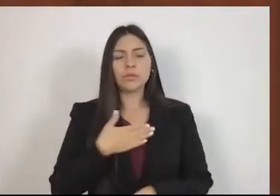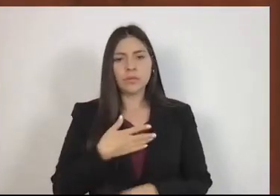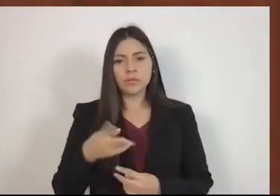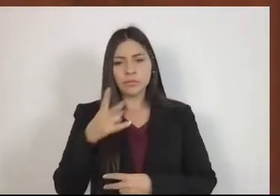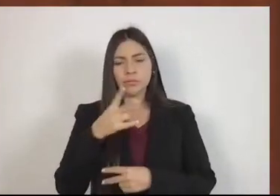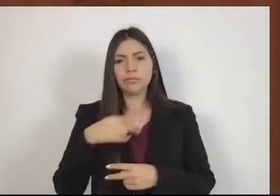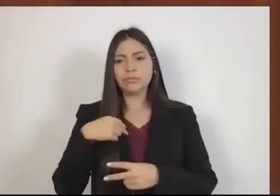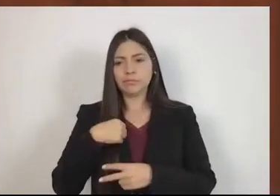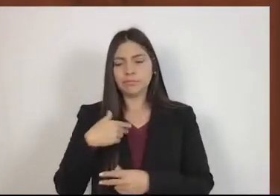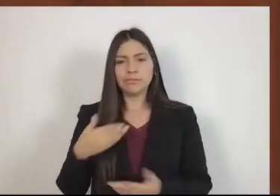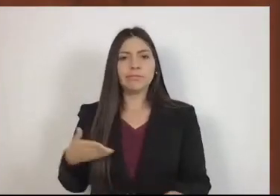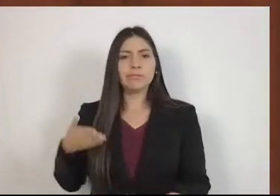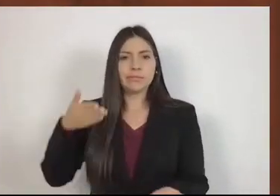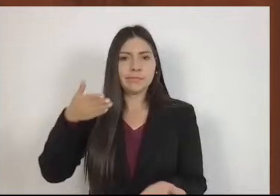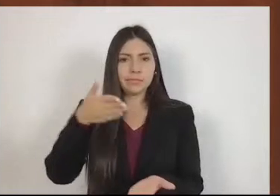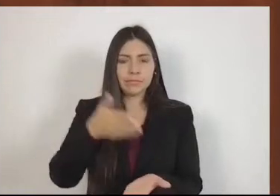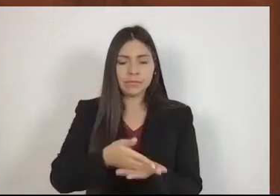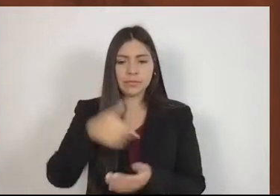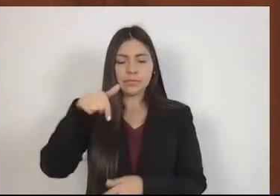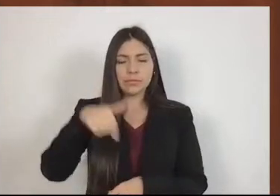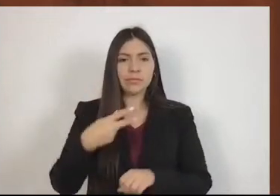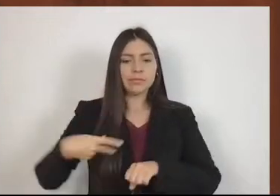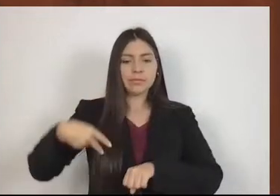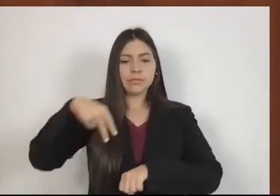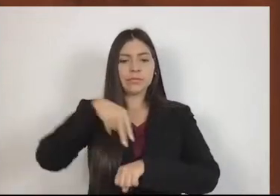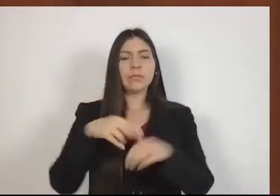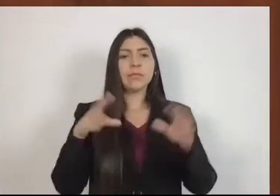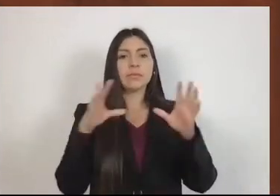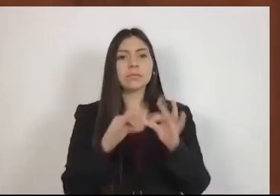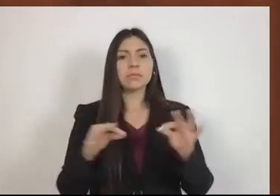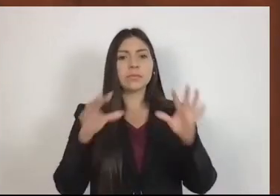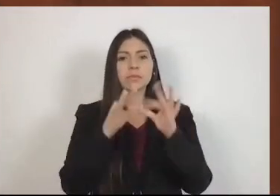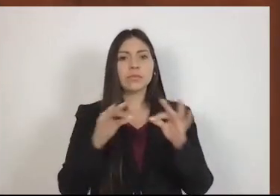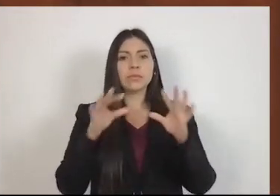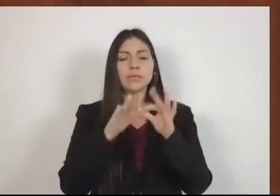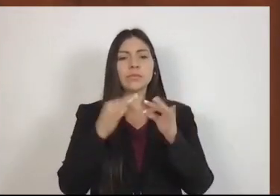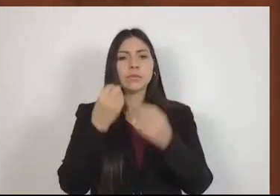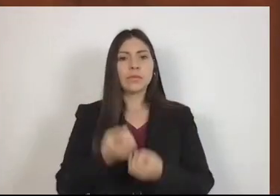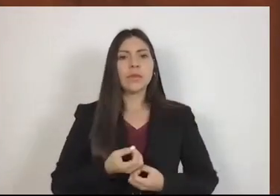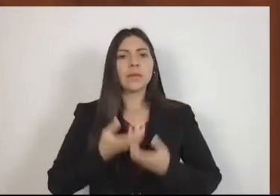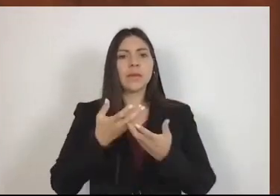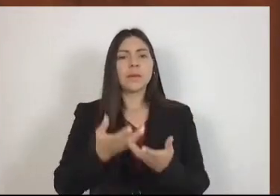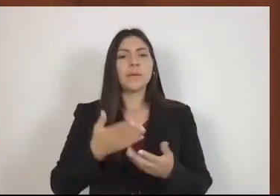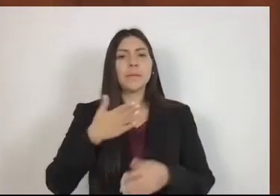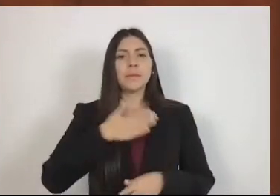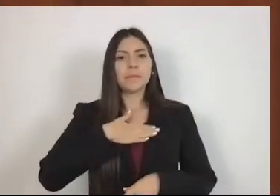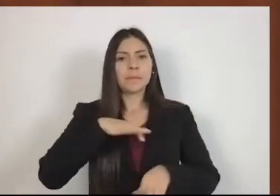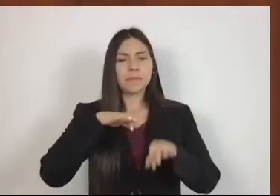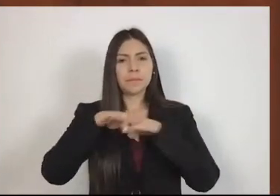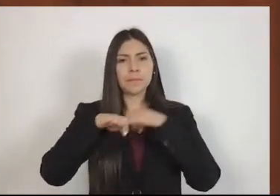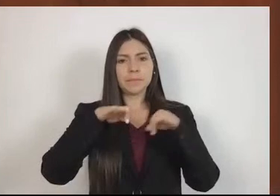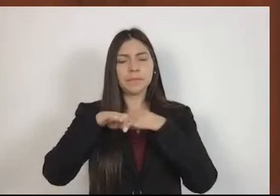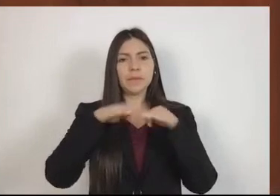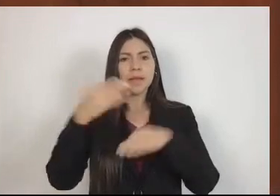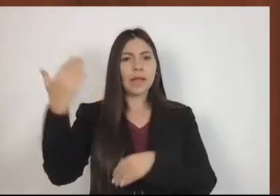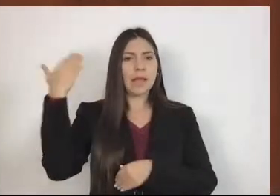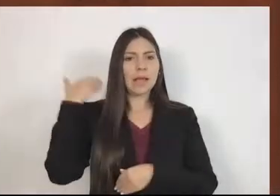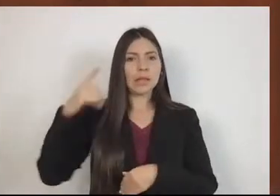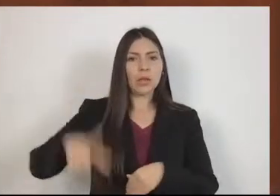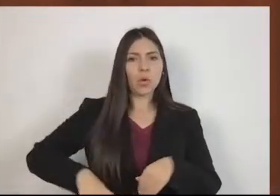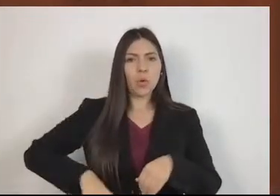del cuarto informe de resultados que rindió el titular del Ejecutivo Estatal a las y los